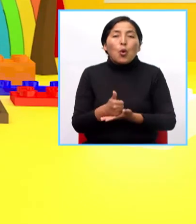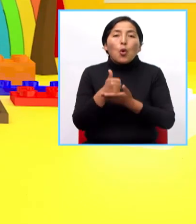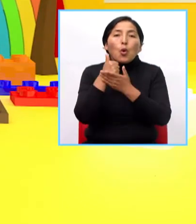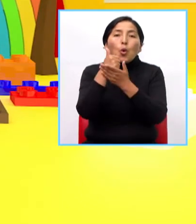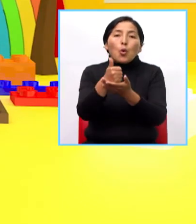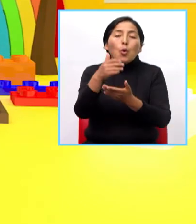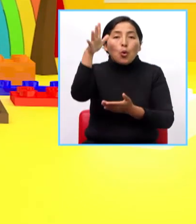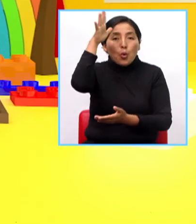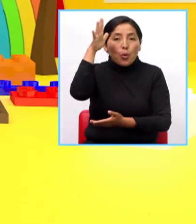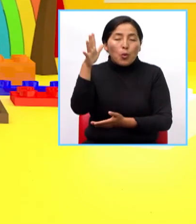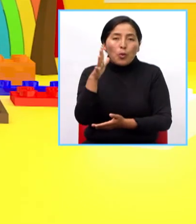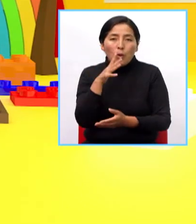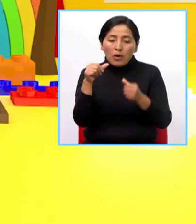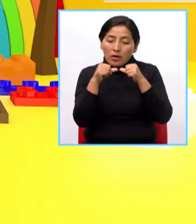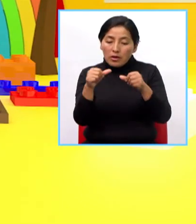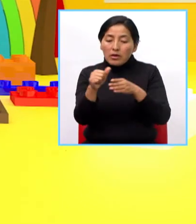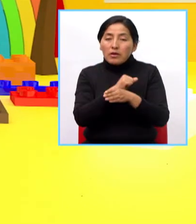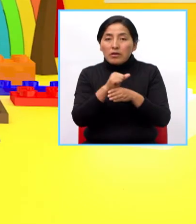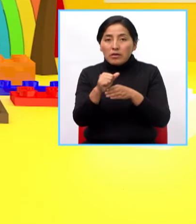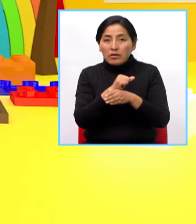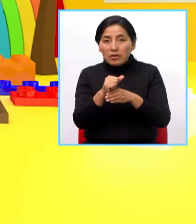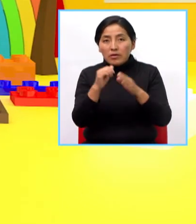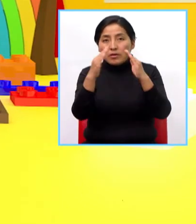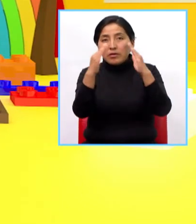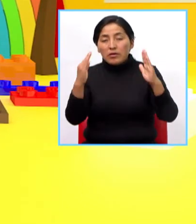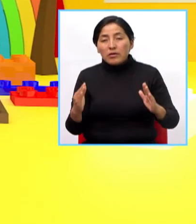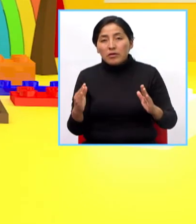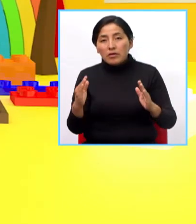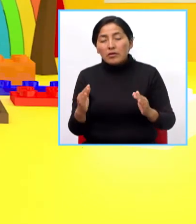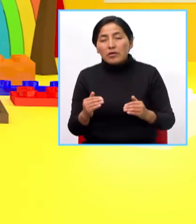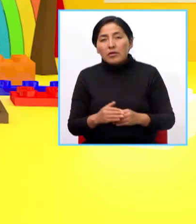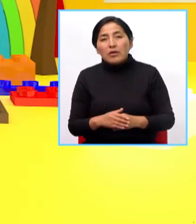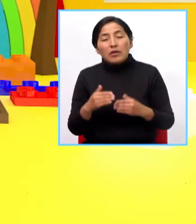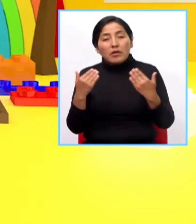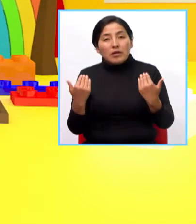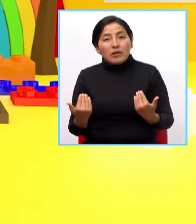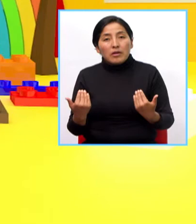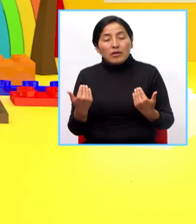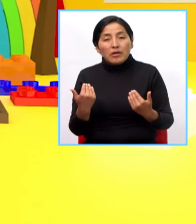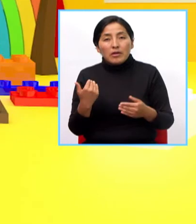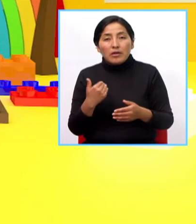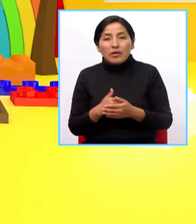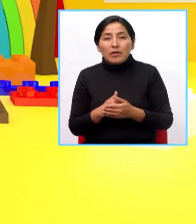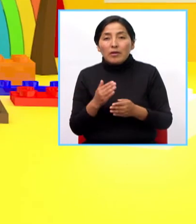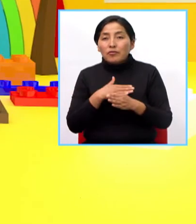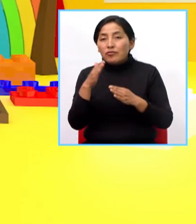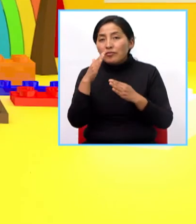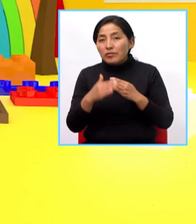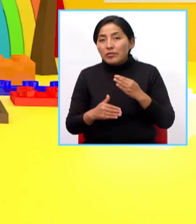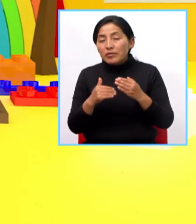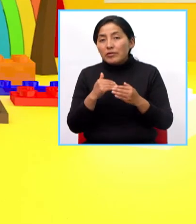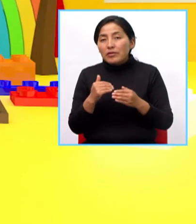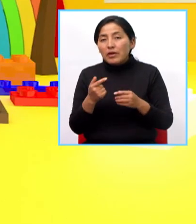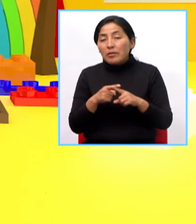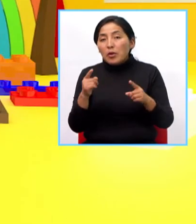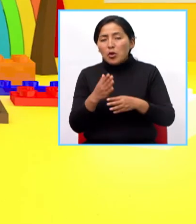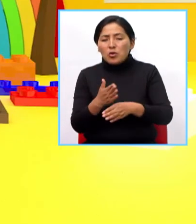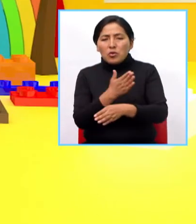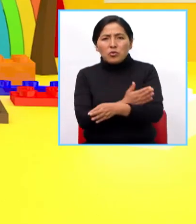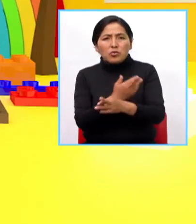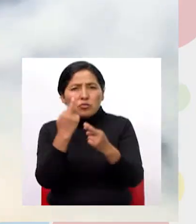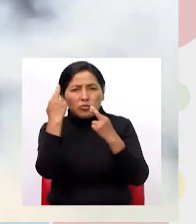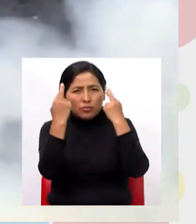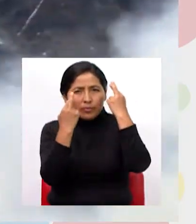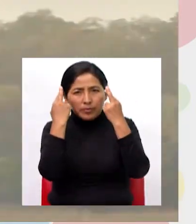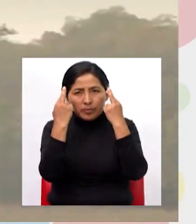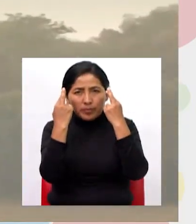papás tienes que seguir practicándolo en casita con esto niños hemos terminado sin antes reflexionarles